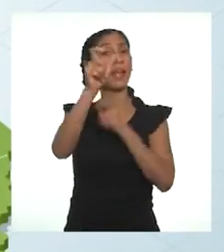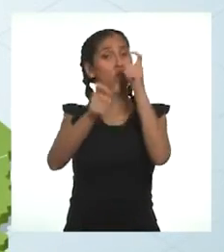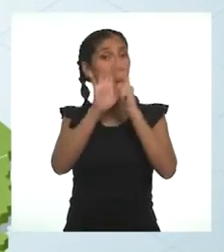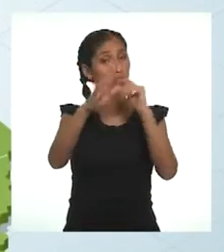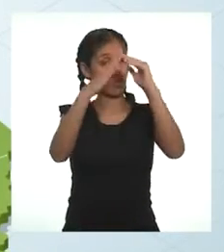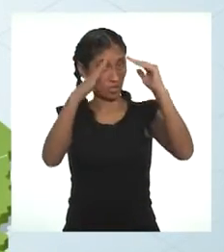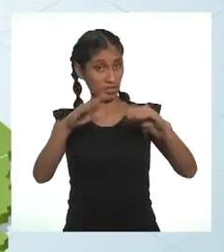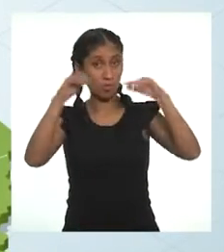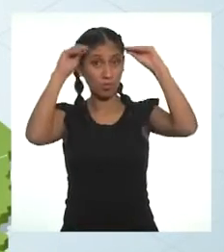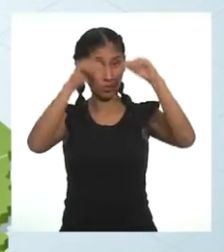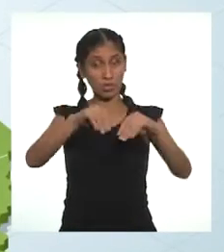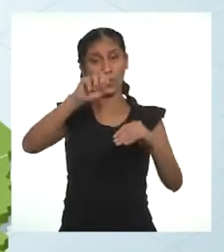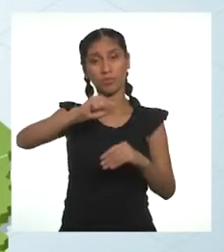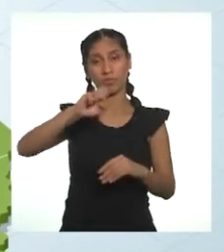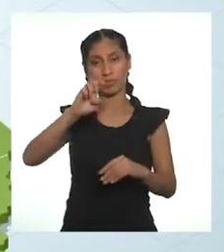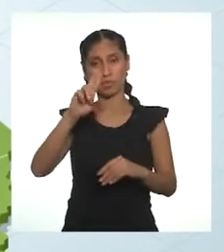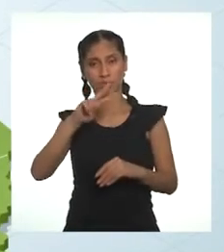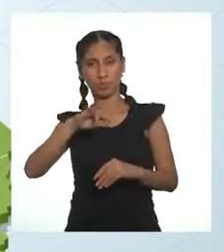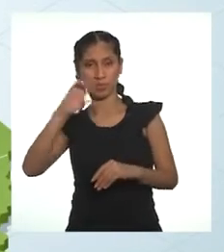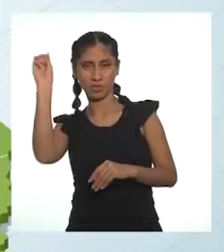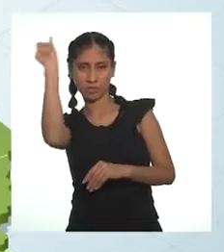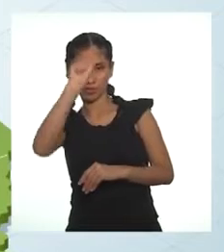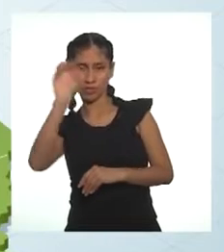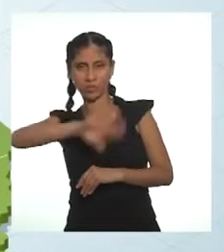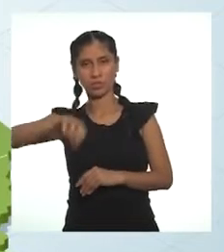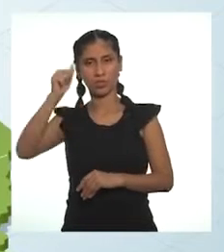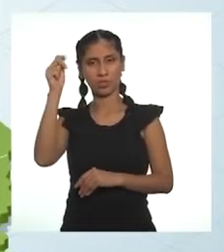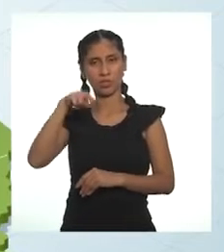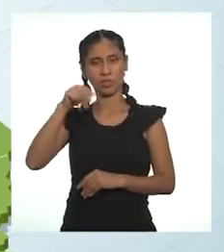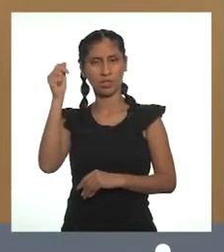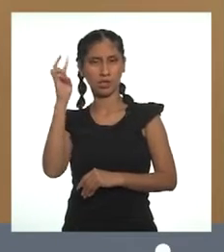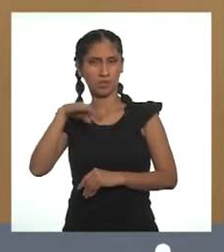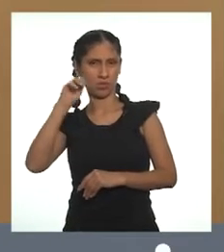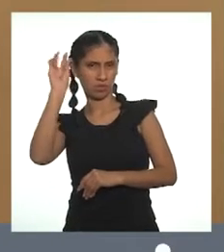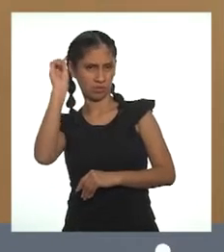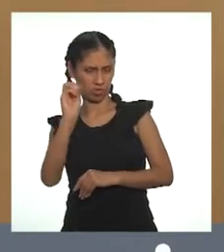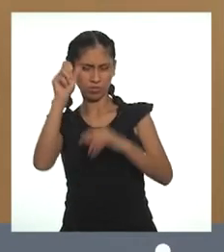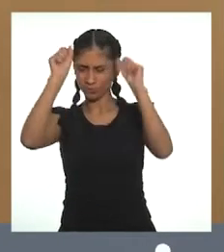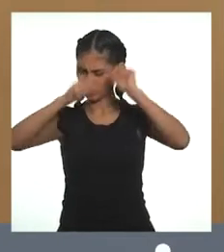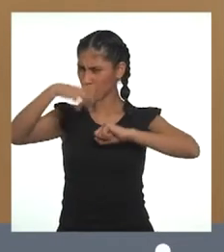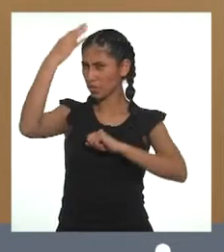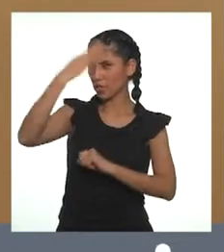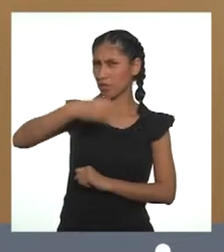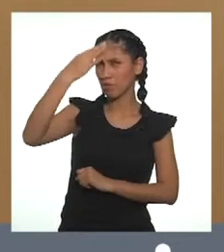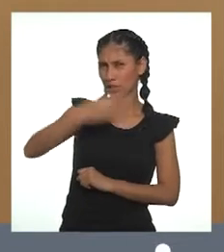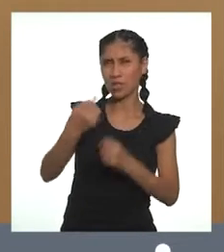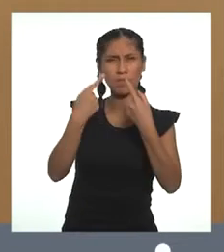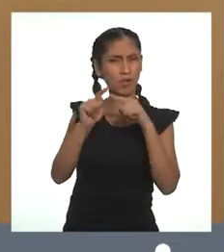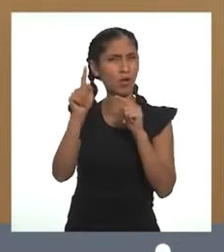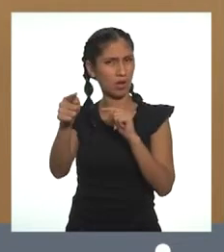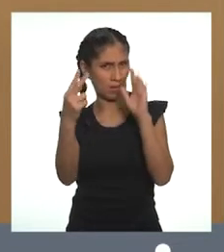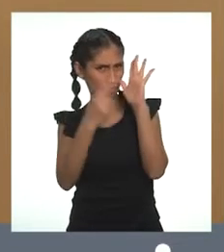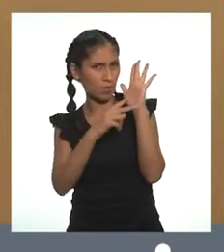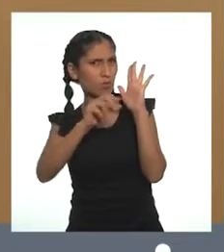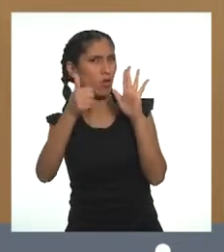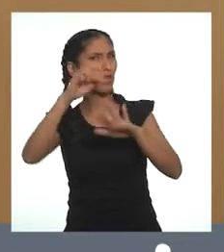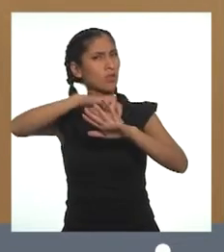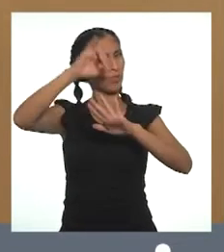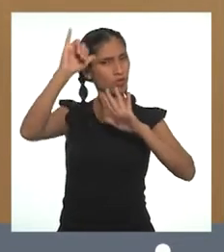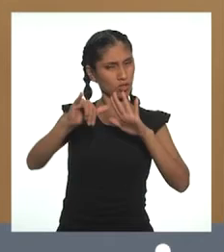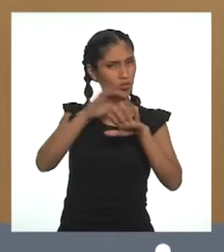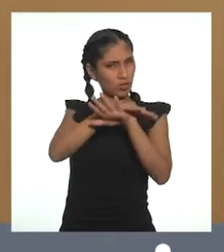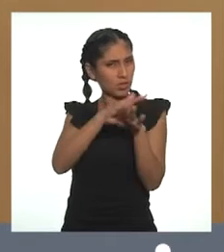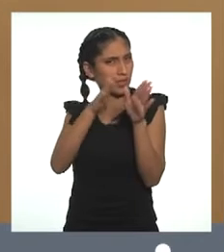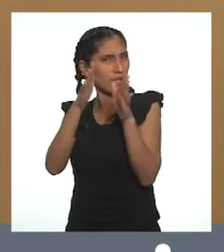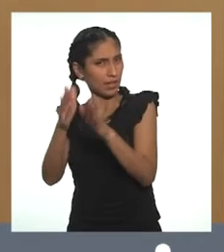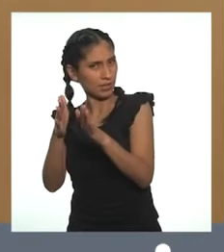servicios de saneamiento y poder beneficiar así a muchas peruanas y peruanos. Es muy cierto, Mario, pero veamos otros